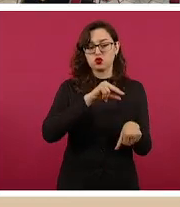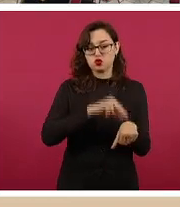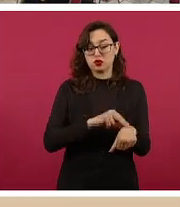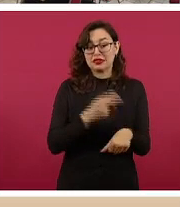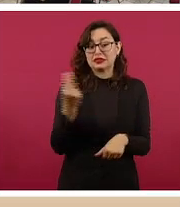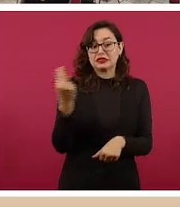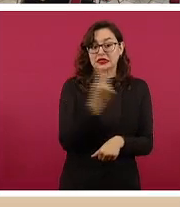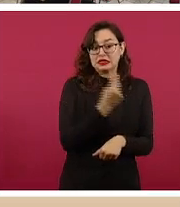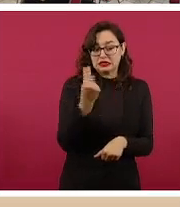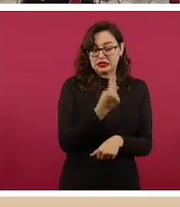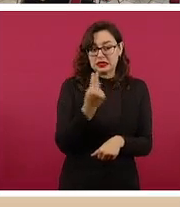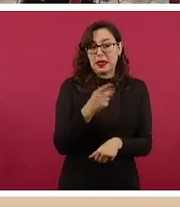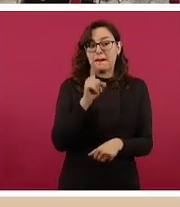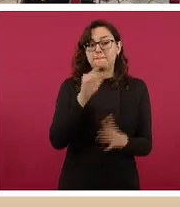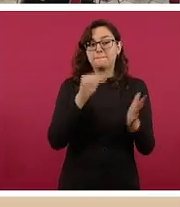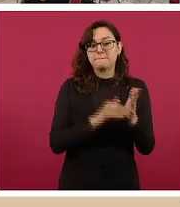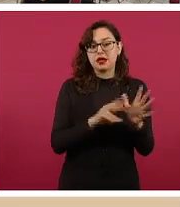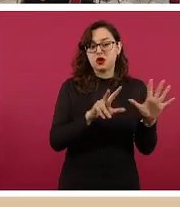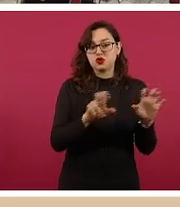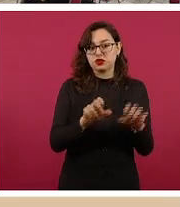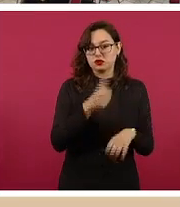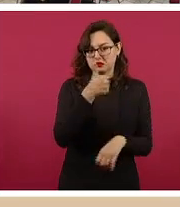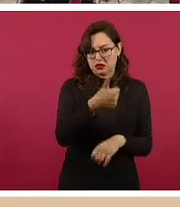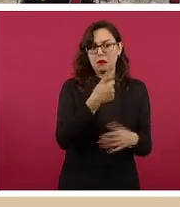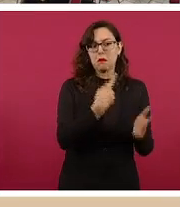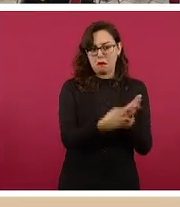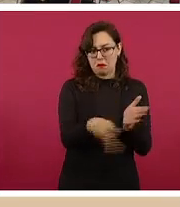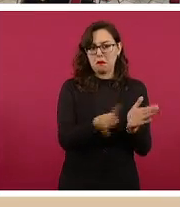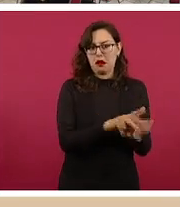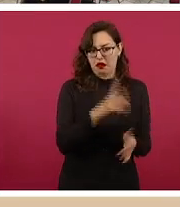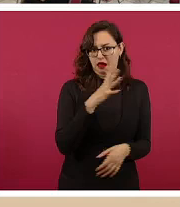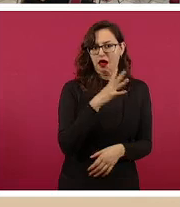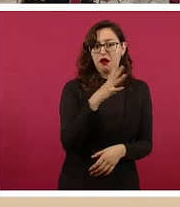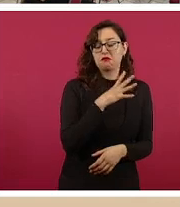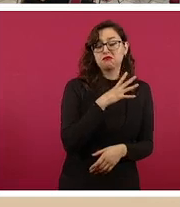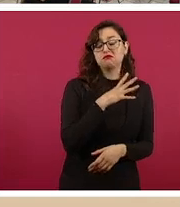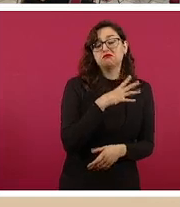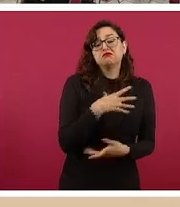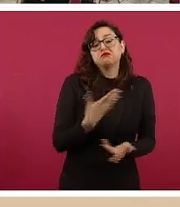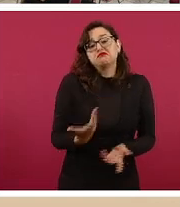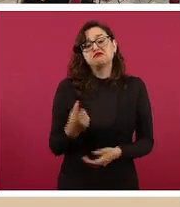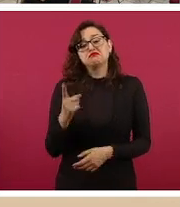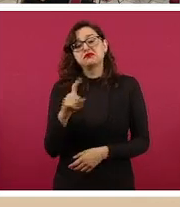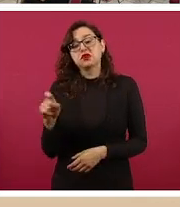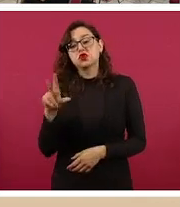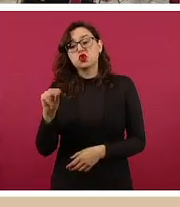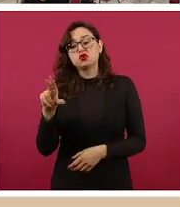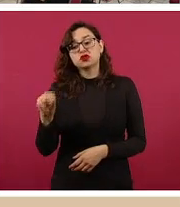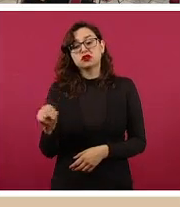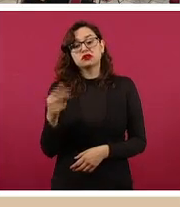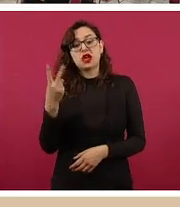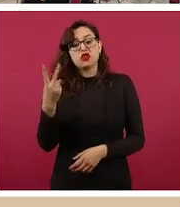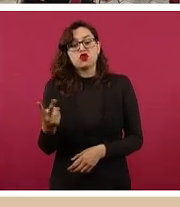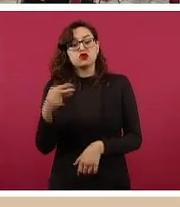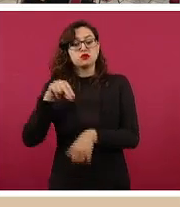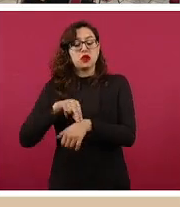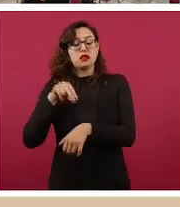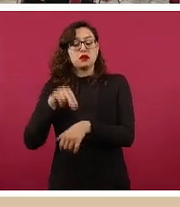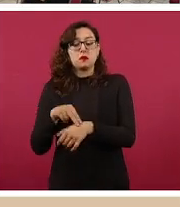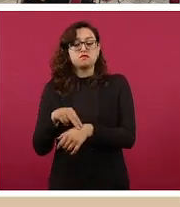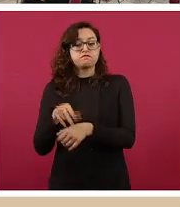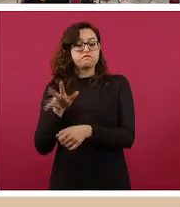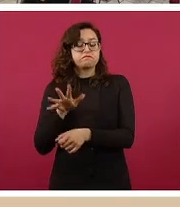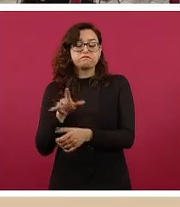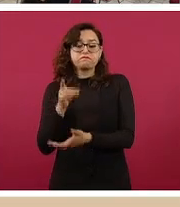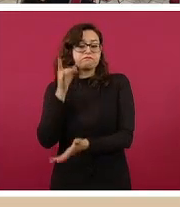806, sólo el 10 por ciento, 182 médicos fueron acreditados, urgencias médico